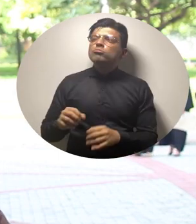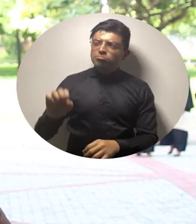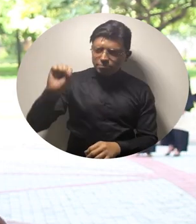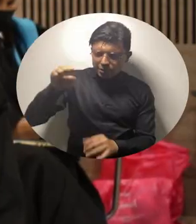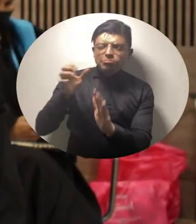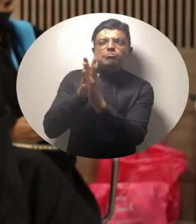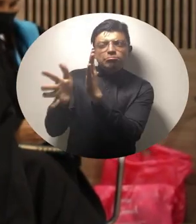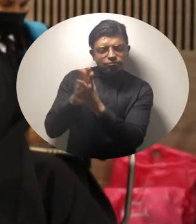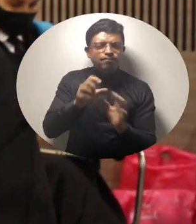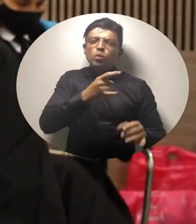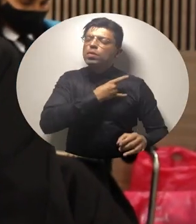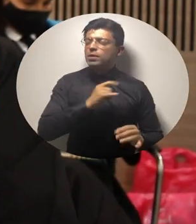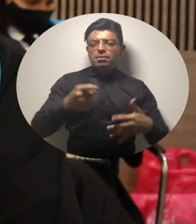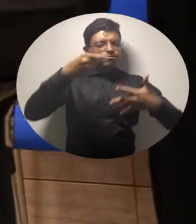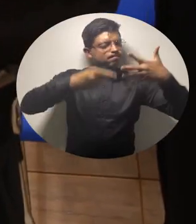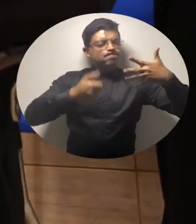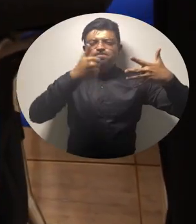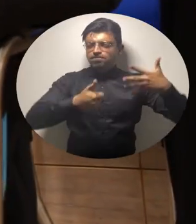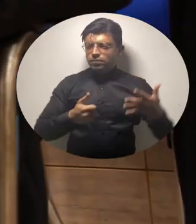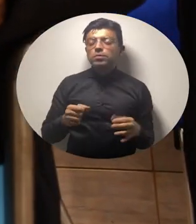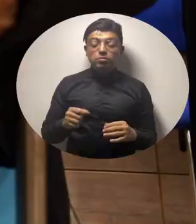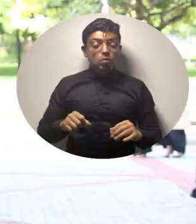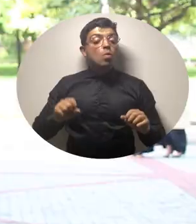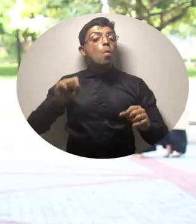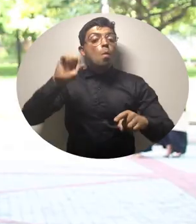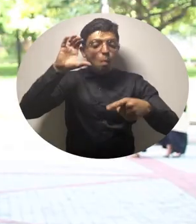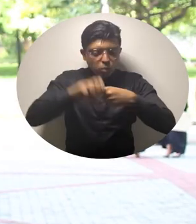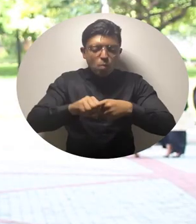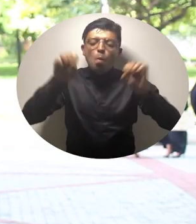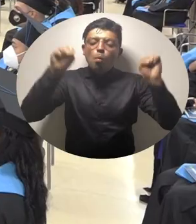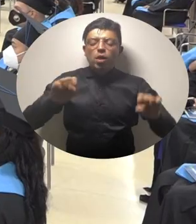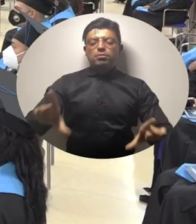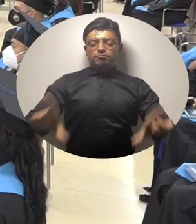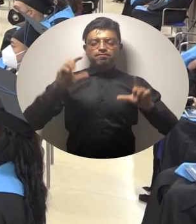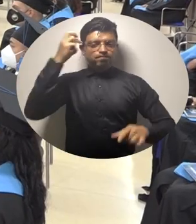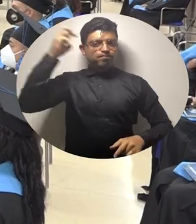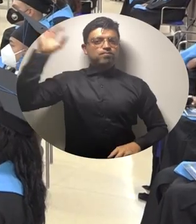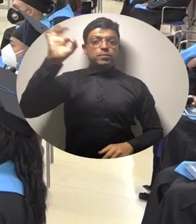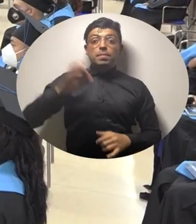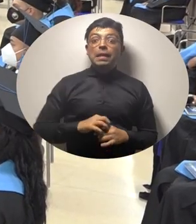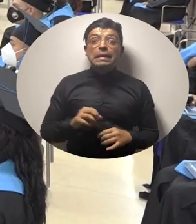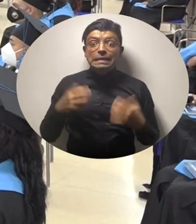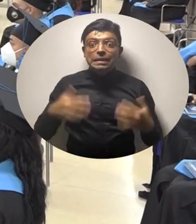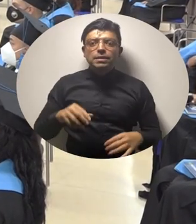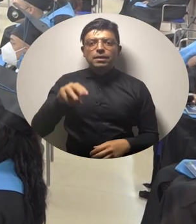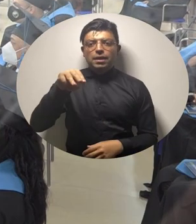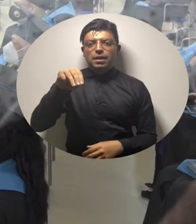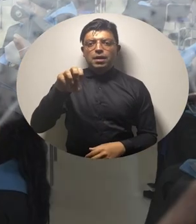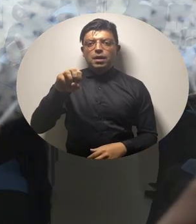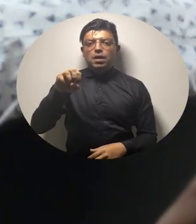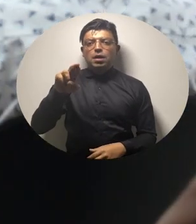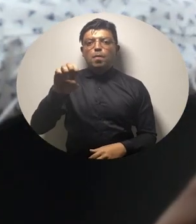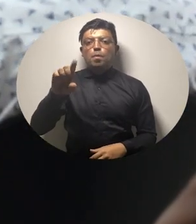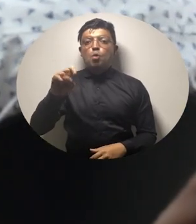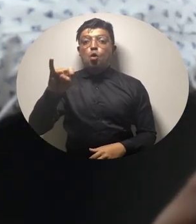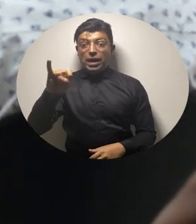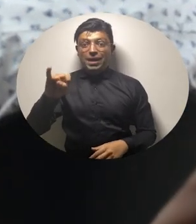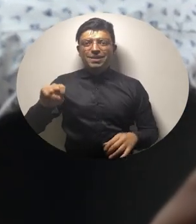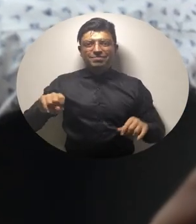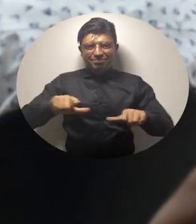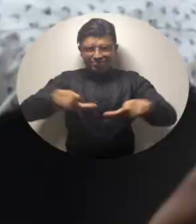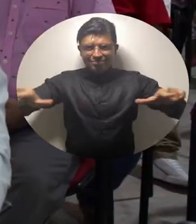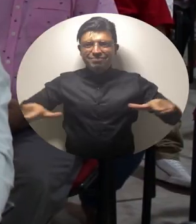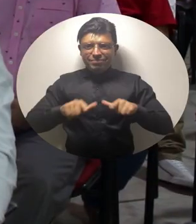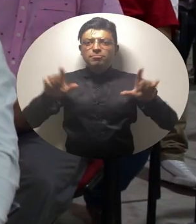los voy a recomendar al máximo para que así puedan ser unos grandes profesionales. Desde el Auditorio Roque Morelli y mediante una pantalla